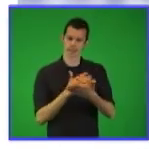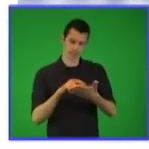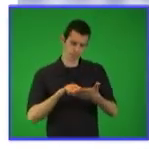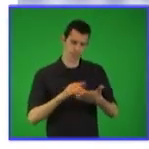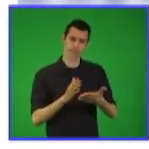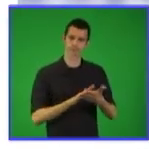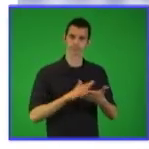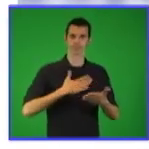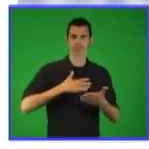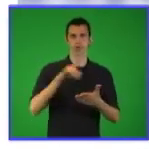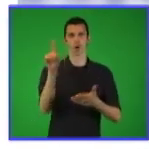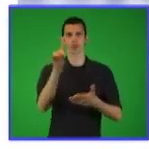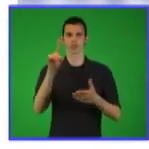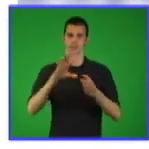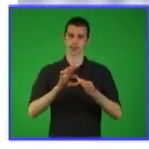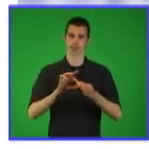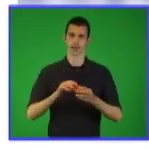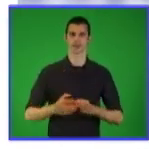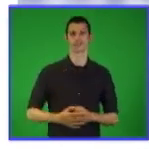de Onceno Grado.